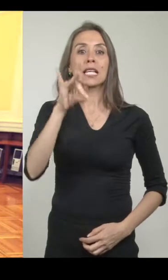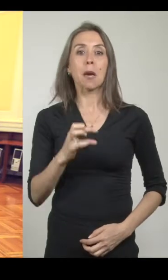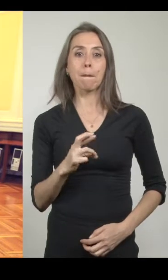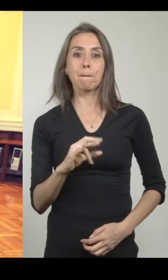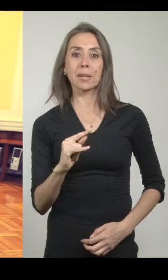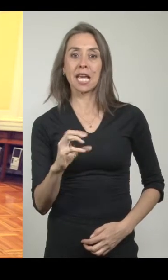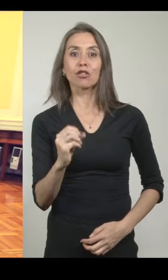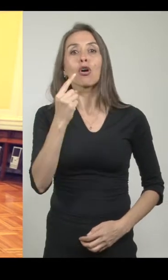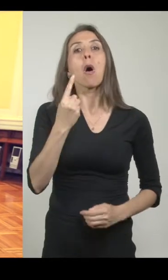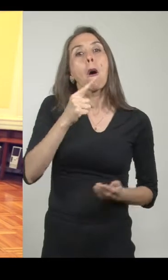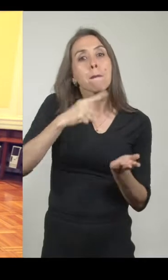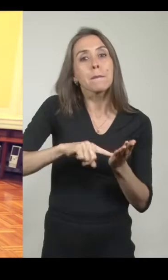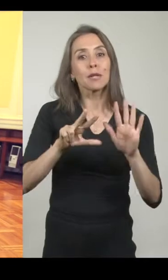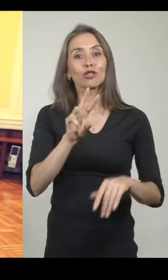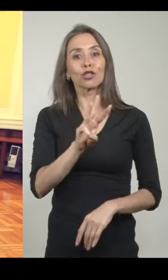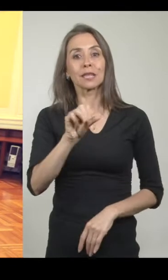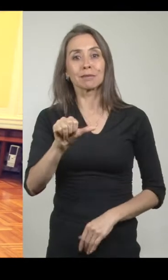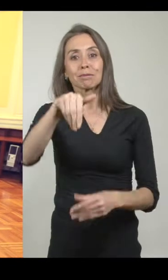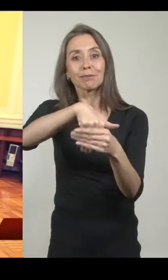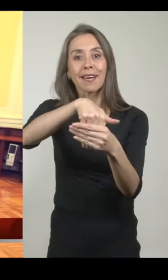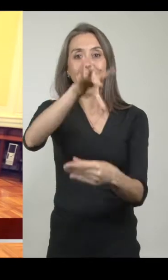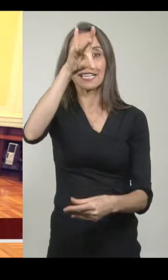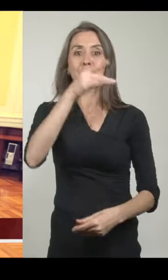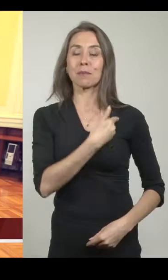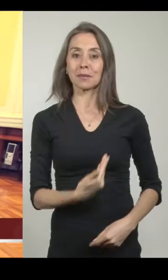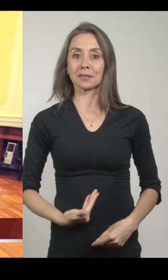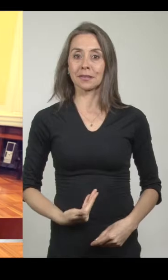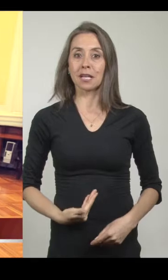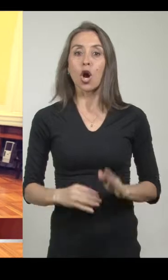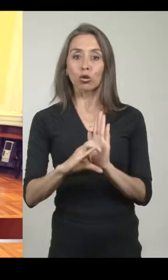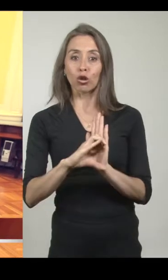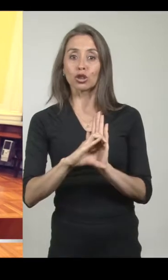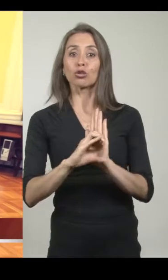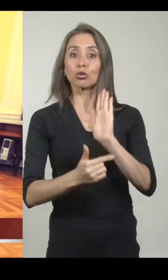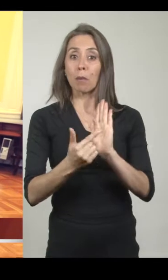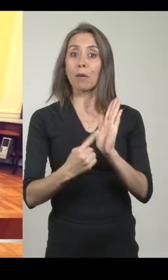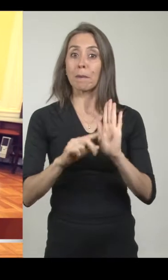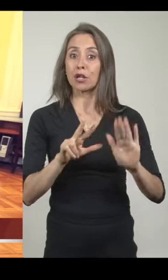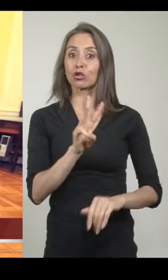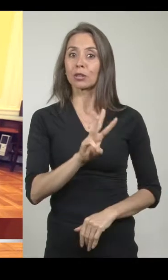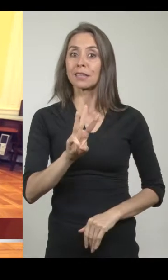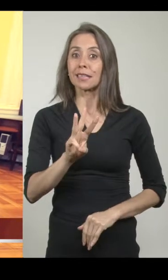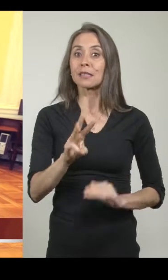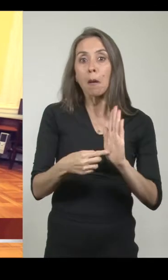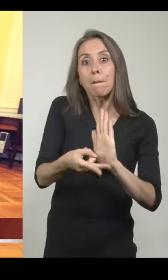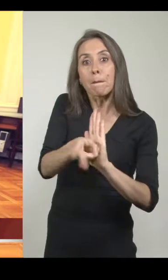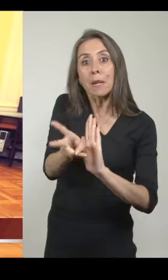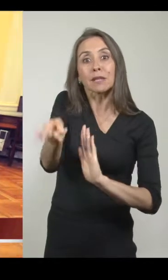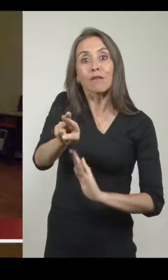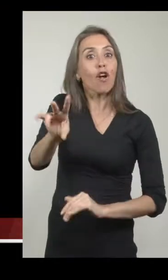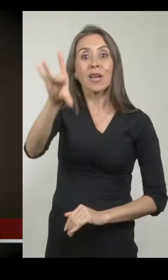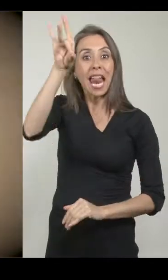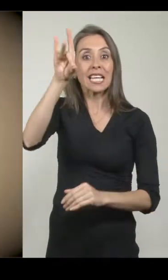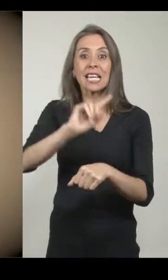En 1836 se realizaron las elecciones presidenciales. Como la Constitución de 1833 permitía la